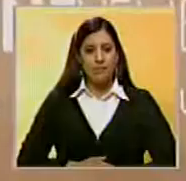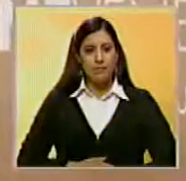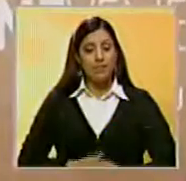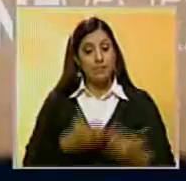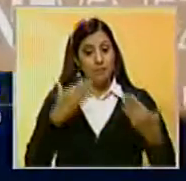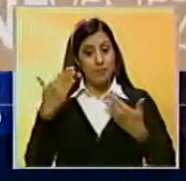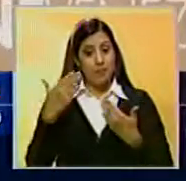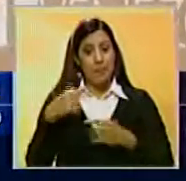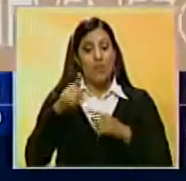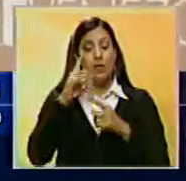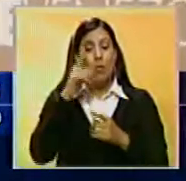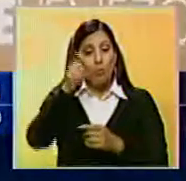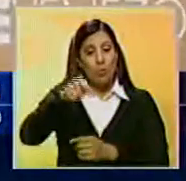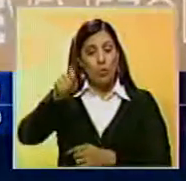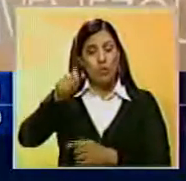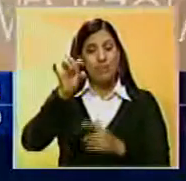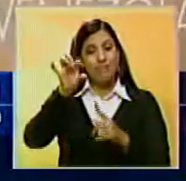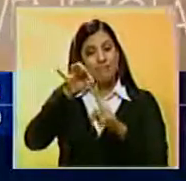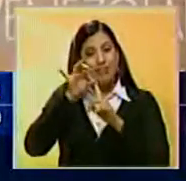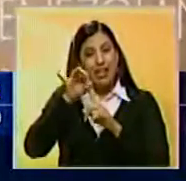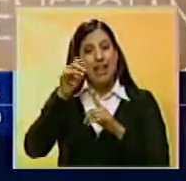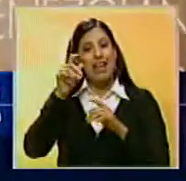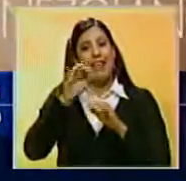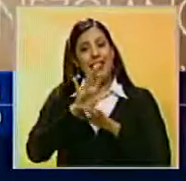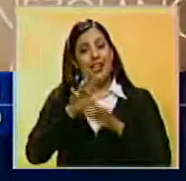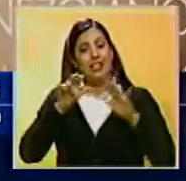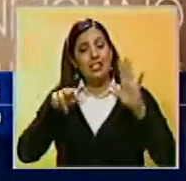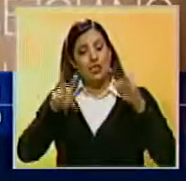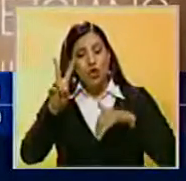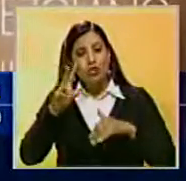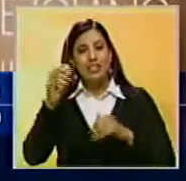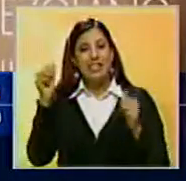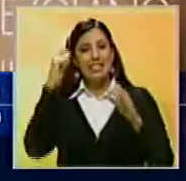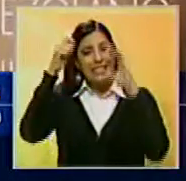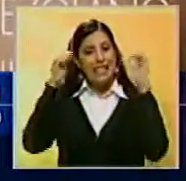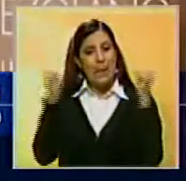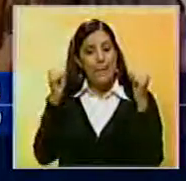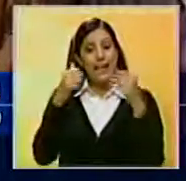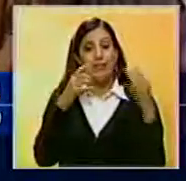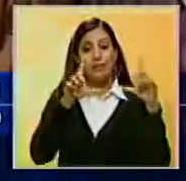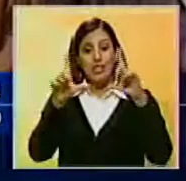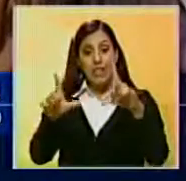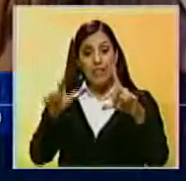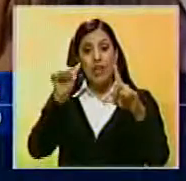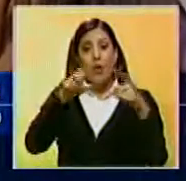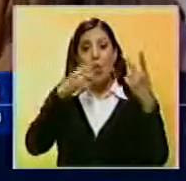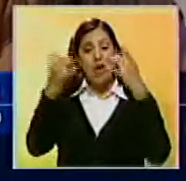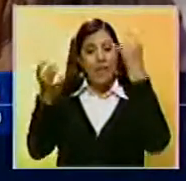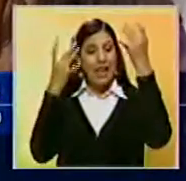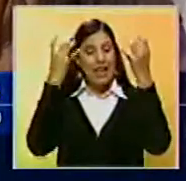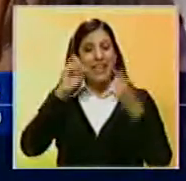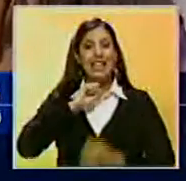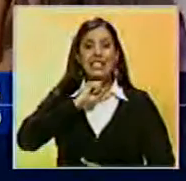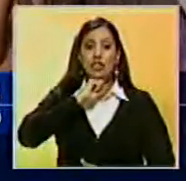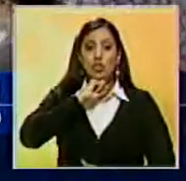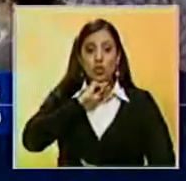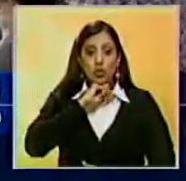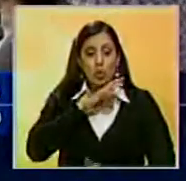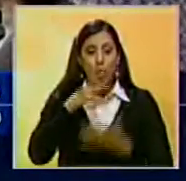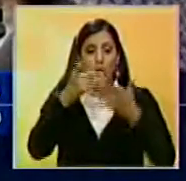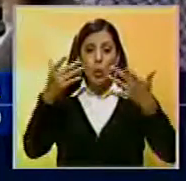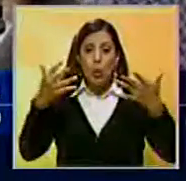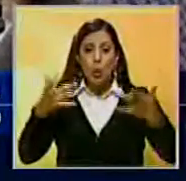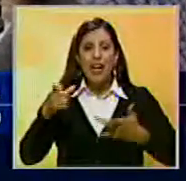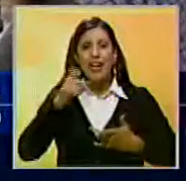El jurado calificador del 12º Festival de Cine de Mérida certificó este martes las innovadoras historias narradas